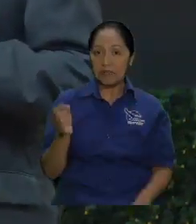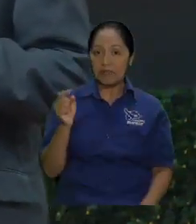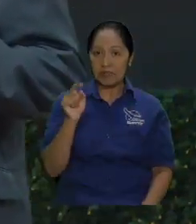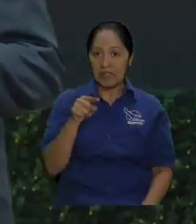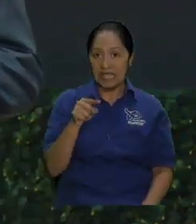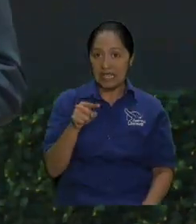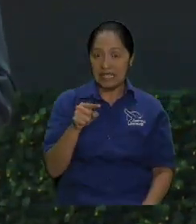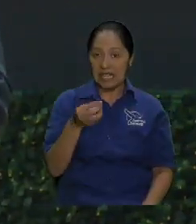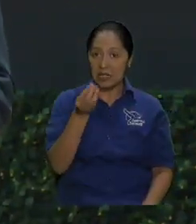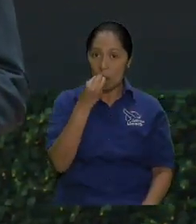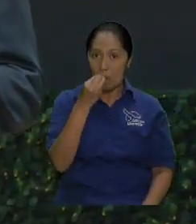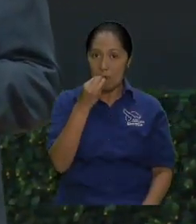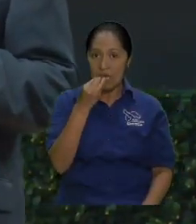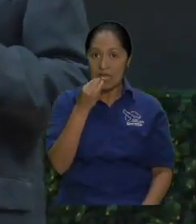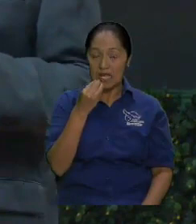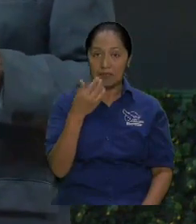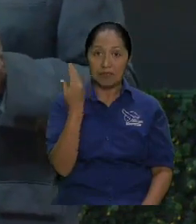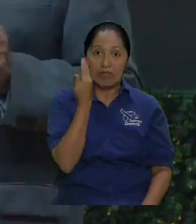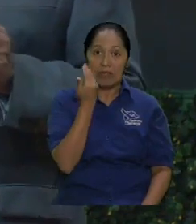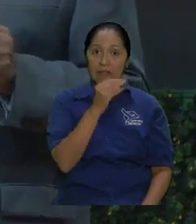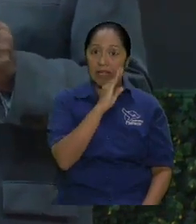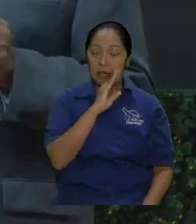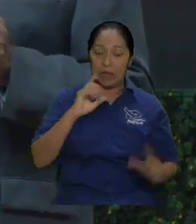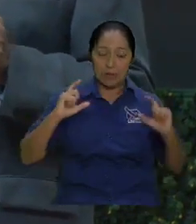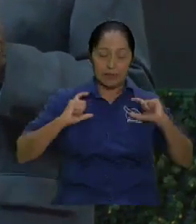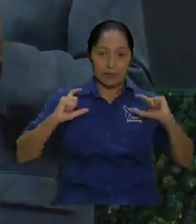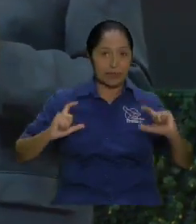Pero la pregunta es,